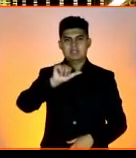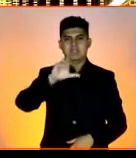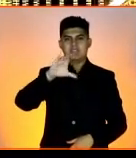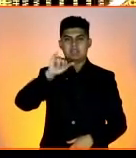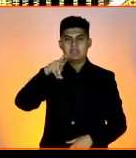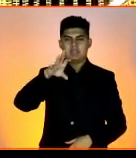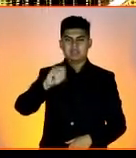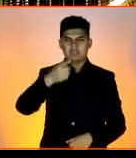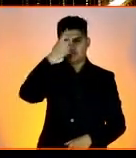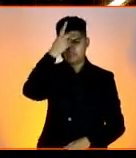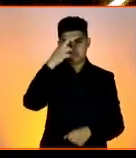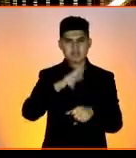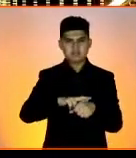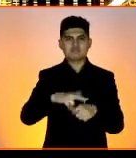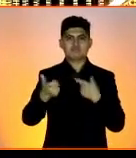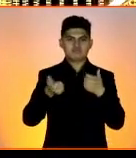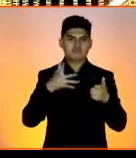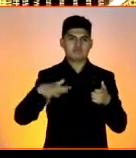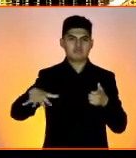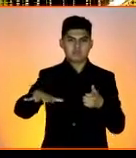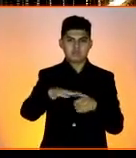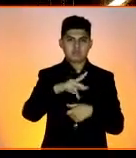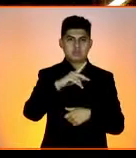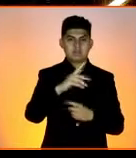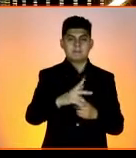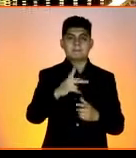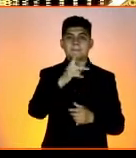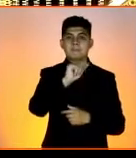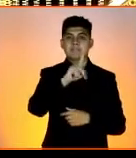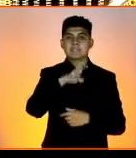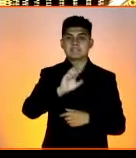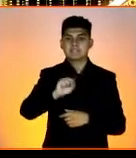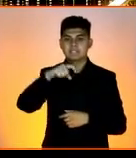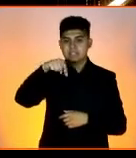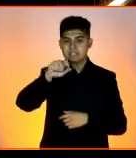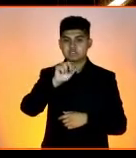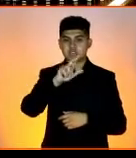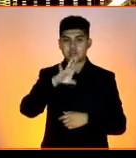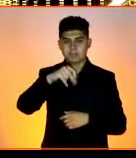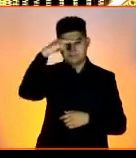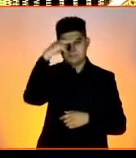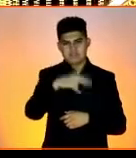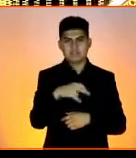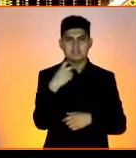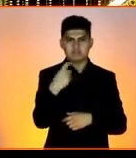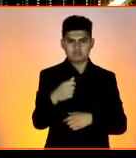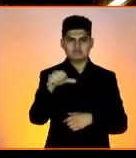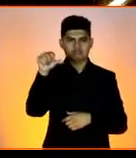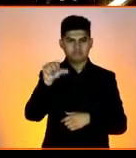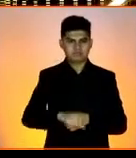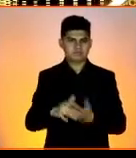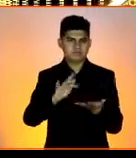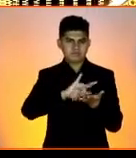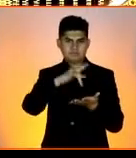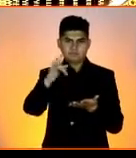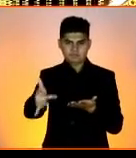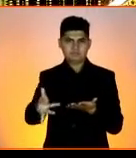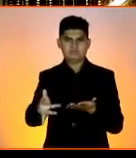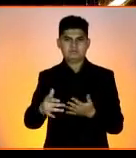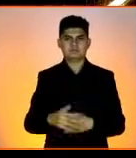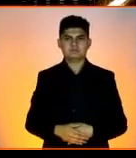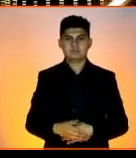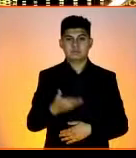directora ejecutiva de Packaging Store en México. Por este conducto, agradecemos